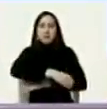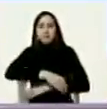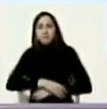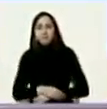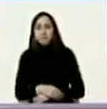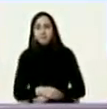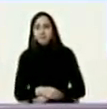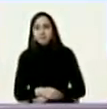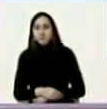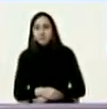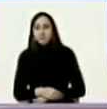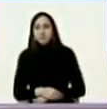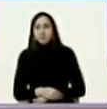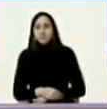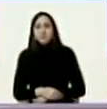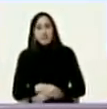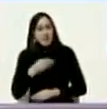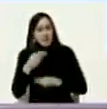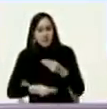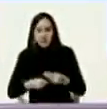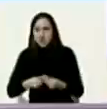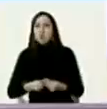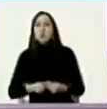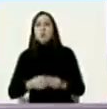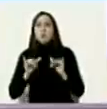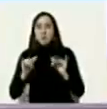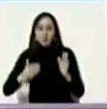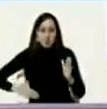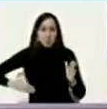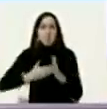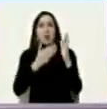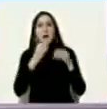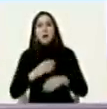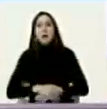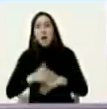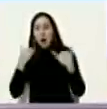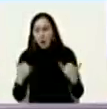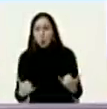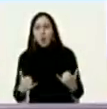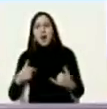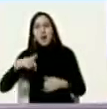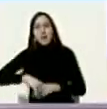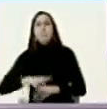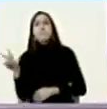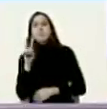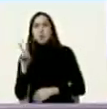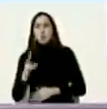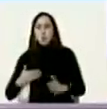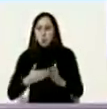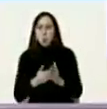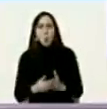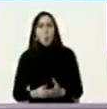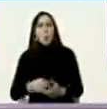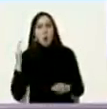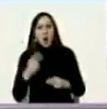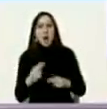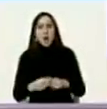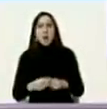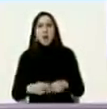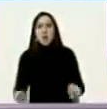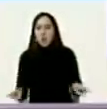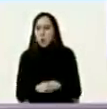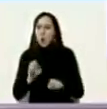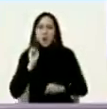por la calle del medio ahora le hizo gran daño al país esos bombardeos silenciosos